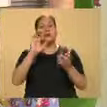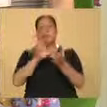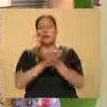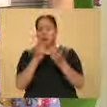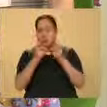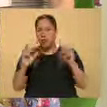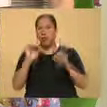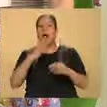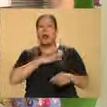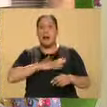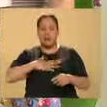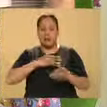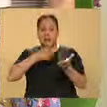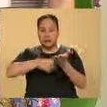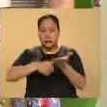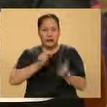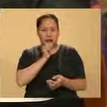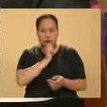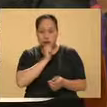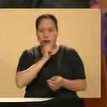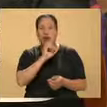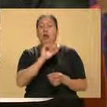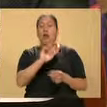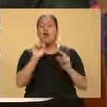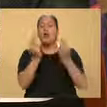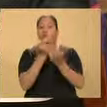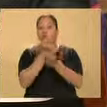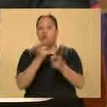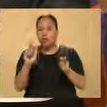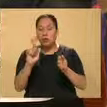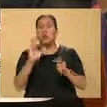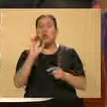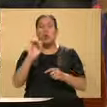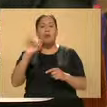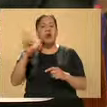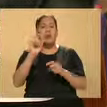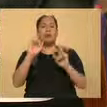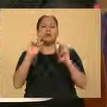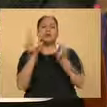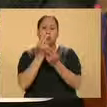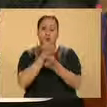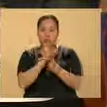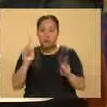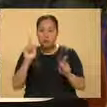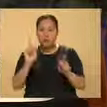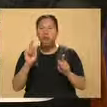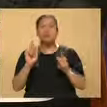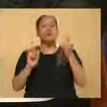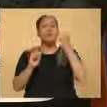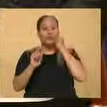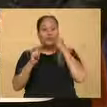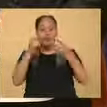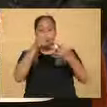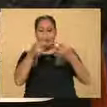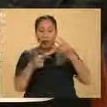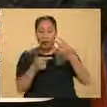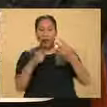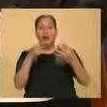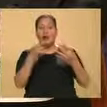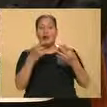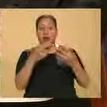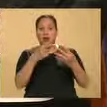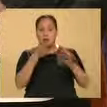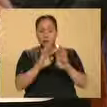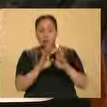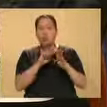concubina, exconcubina o el concubinario o exconcubinario. Estos son los actos que se